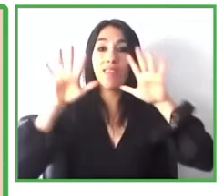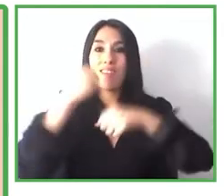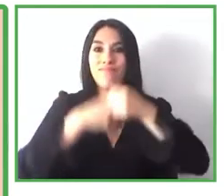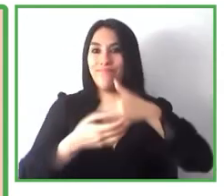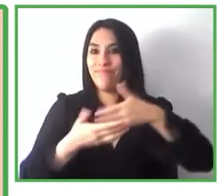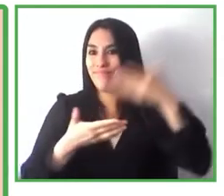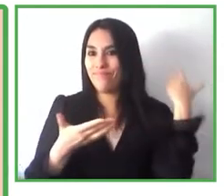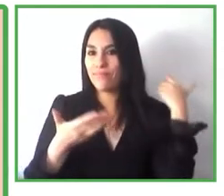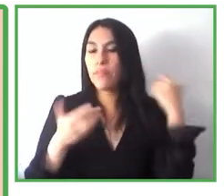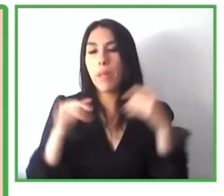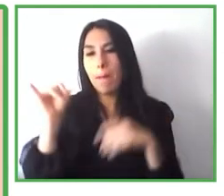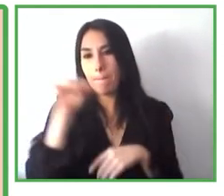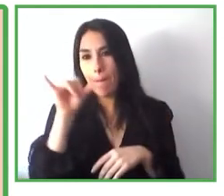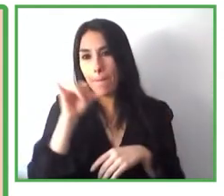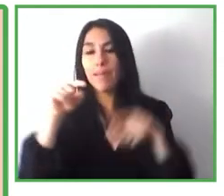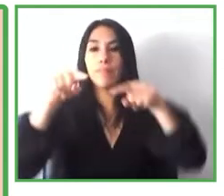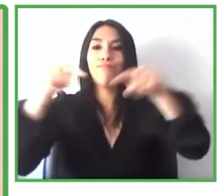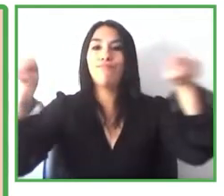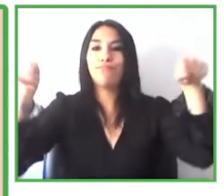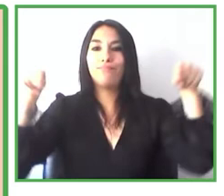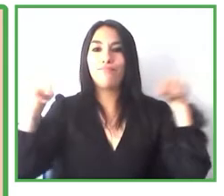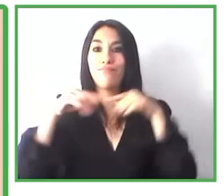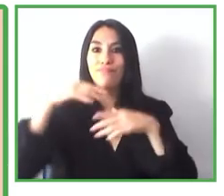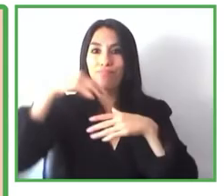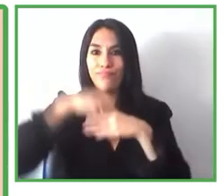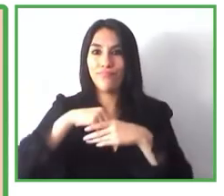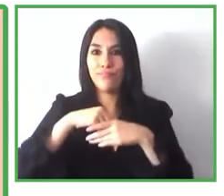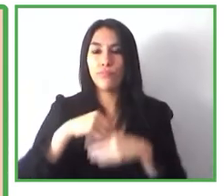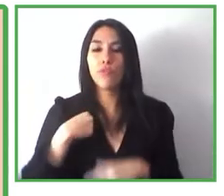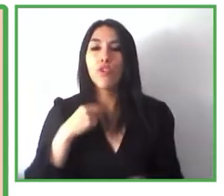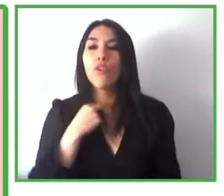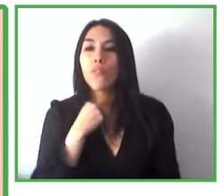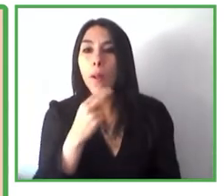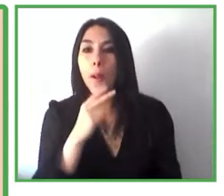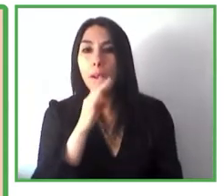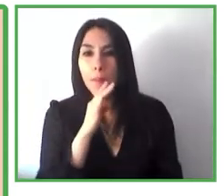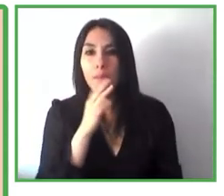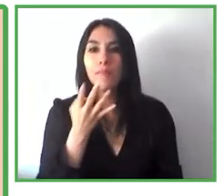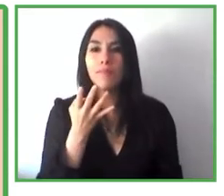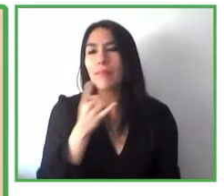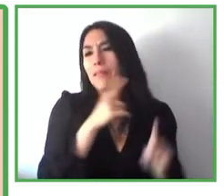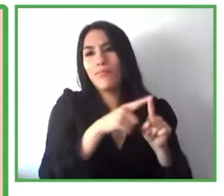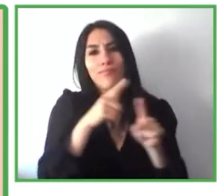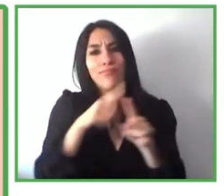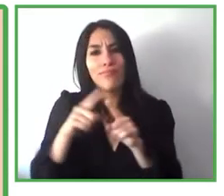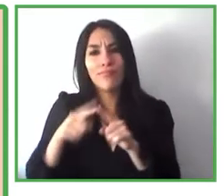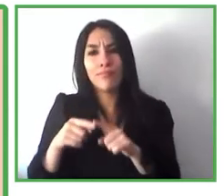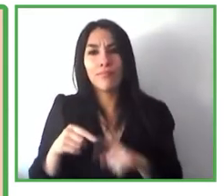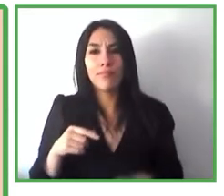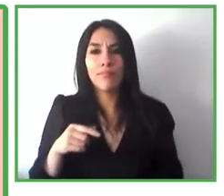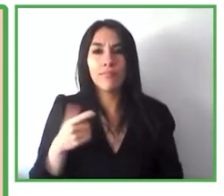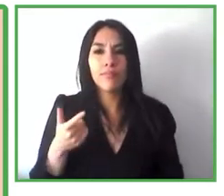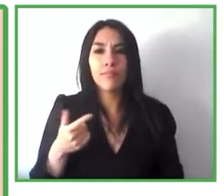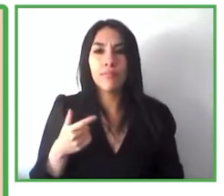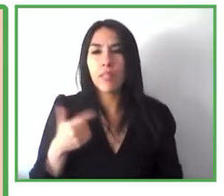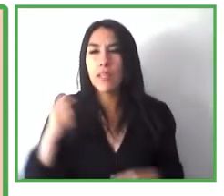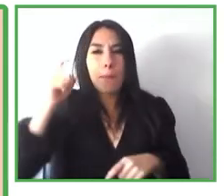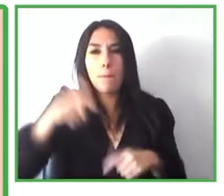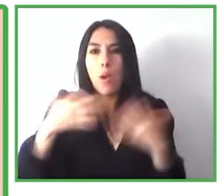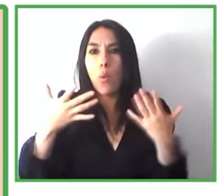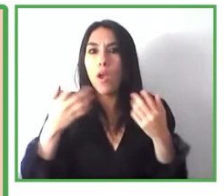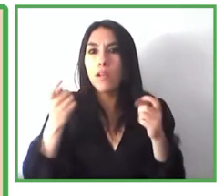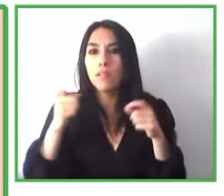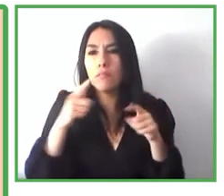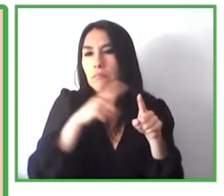voces diversas en el sector para empatizar con las necesidades de accesibilidad de los nuevos tipos de clientes de los hoteles principalmente